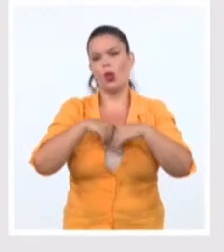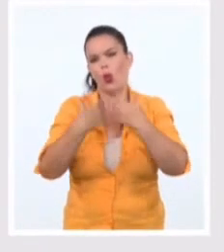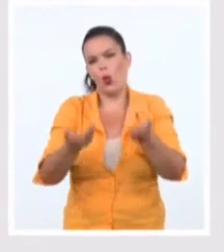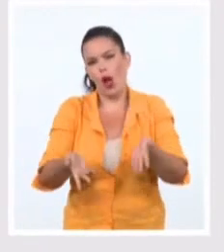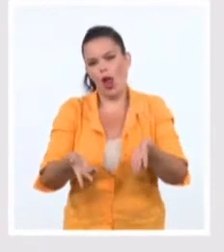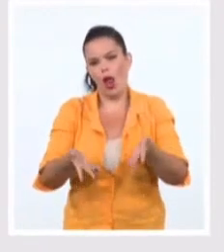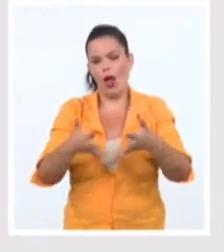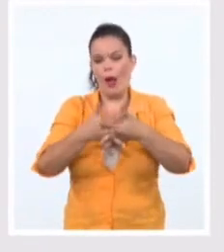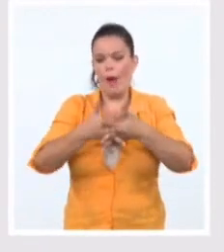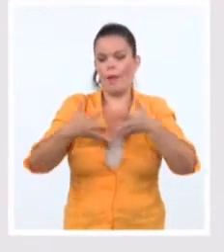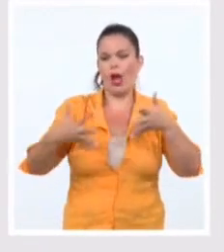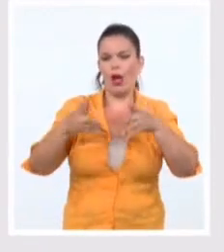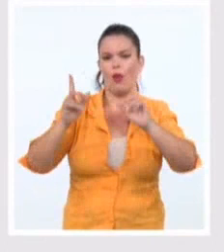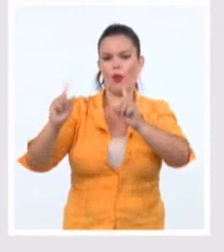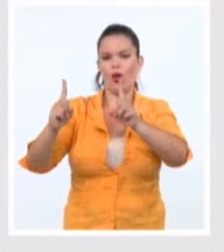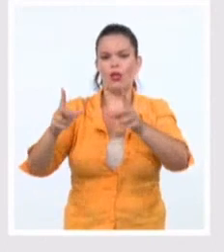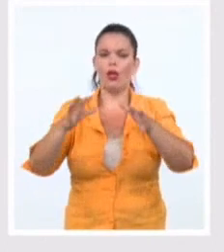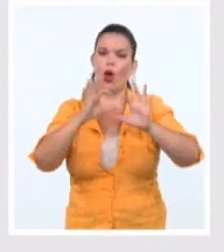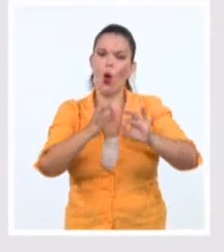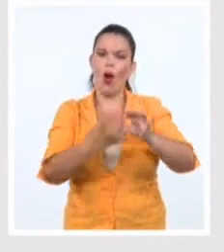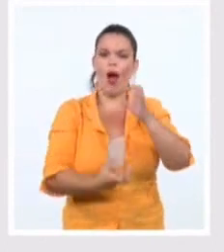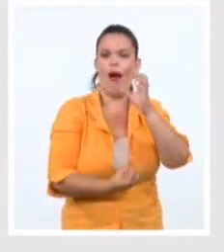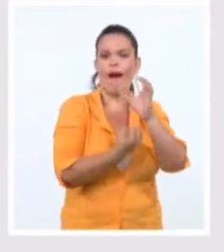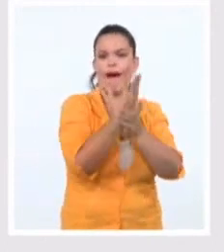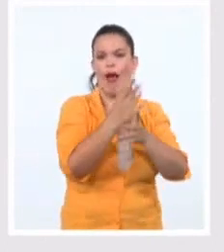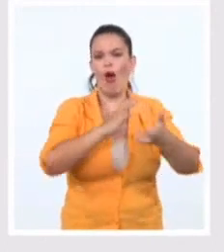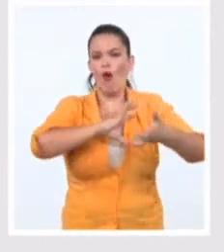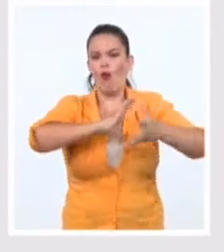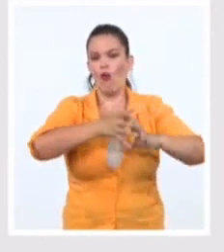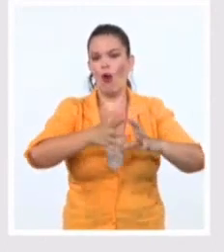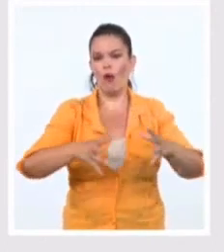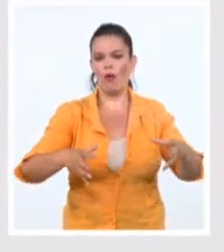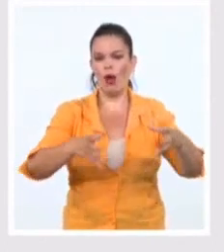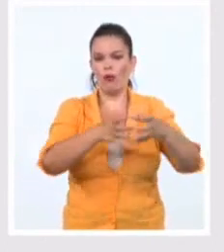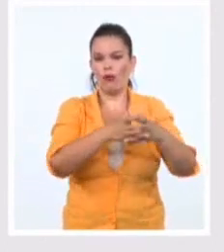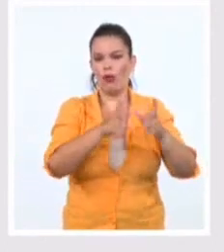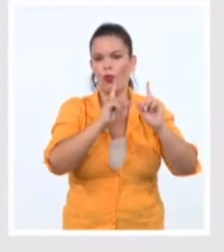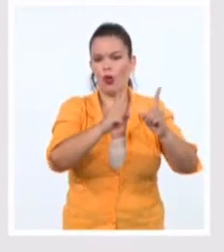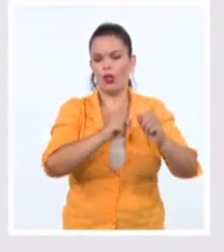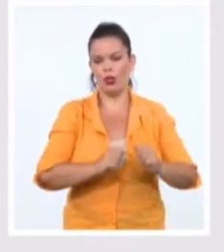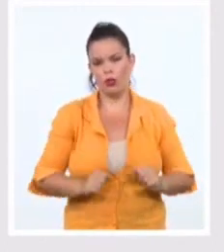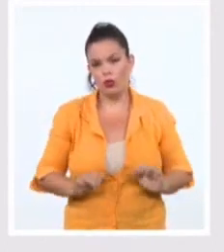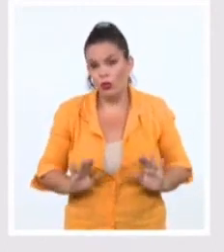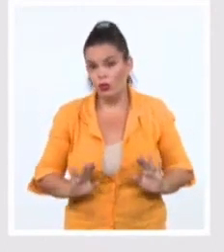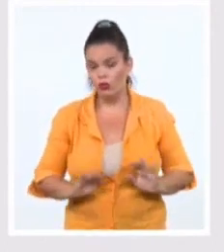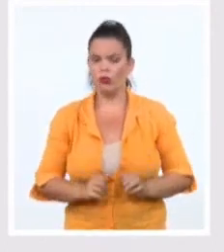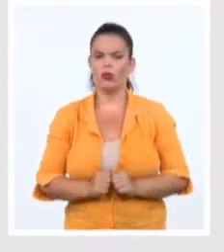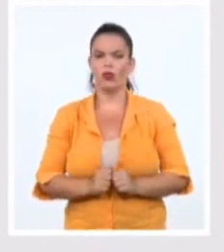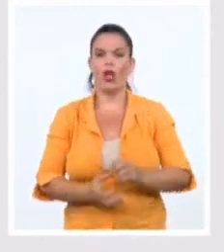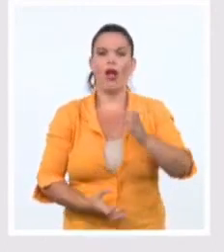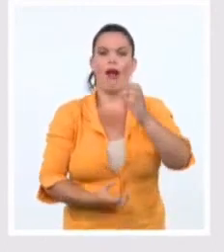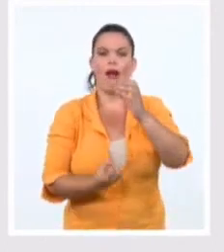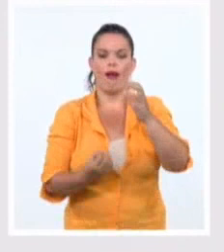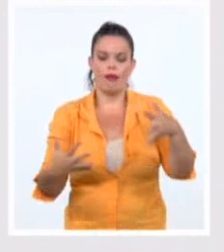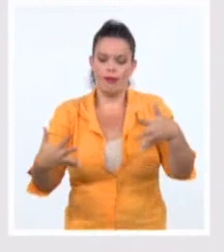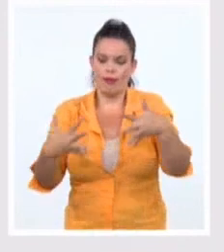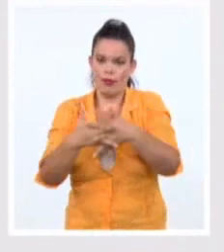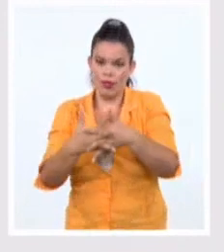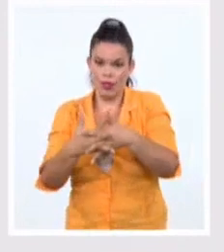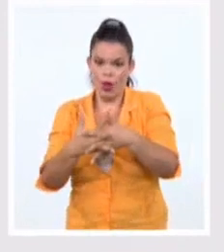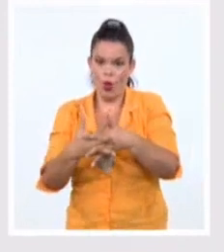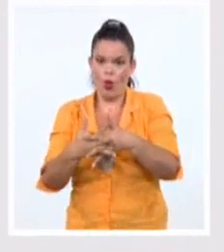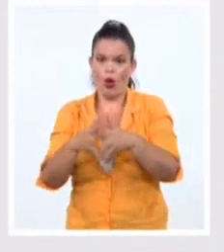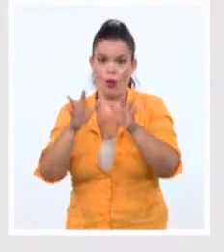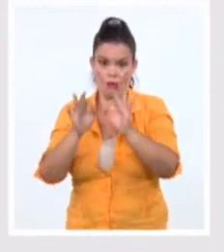construyen nuevos tipos de campañas cívicas, ¿cómo incorporan a los partidos políticos existentes o se alejan por